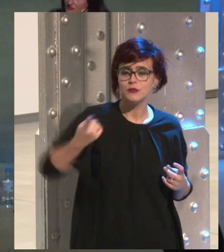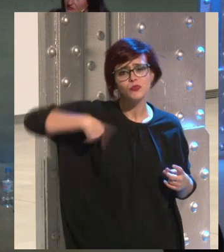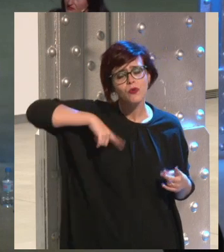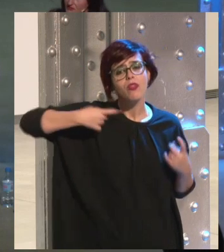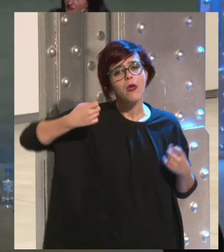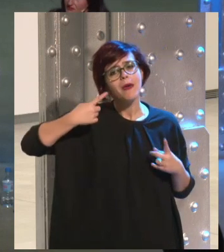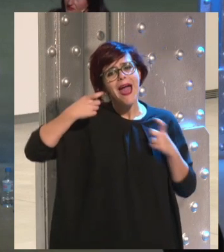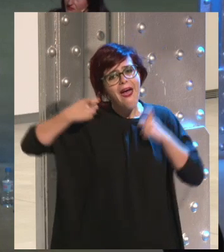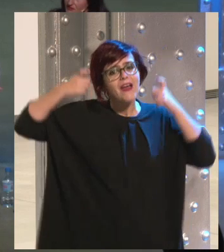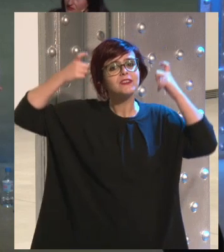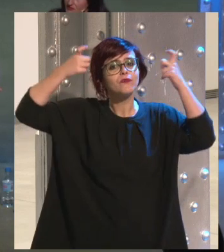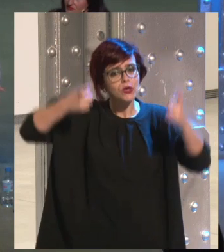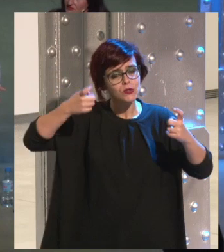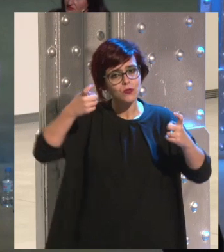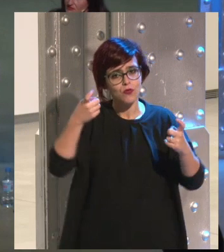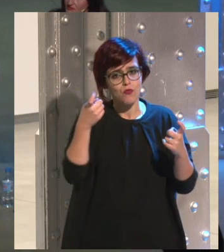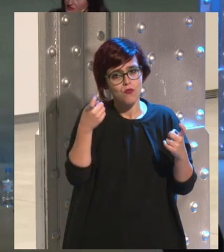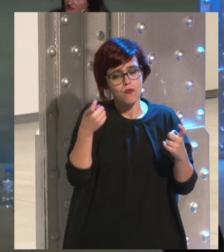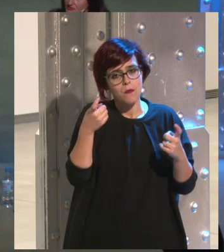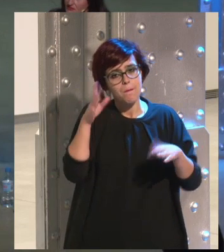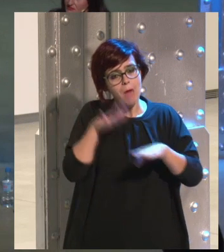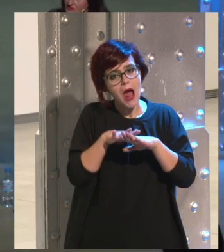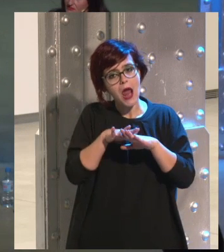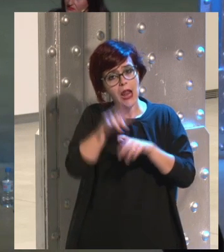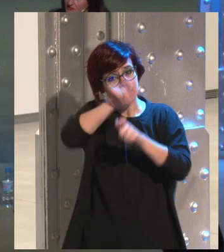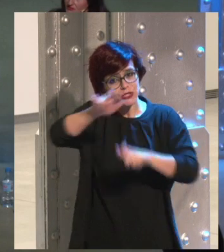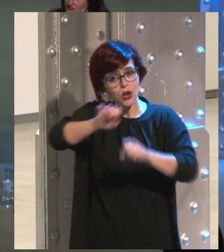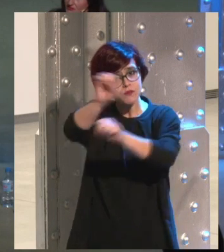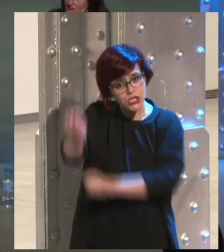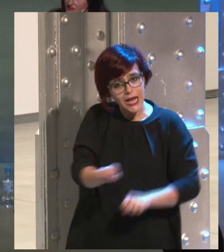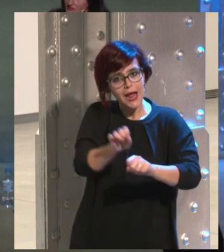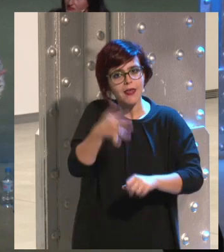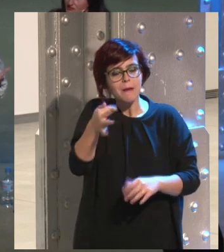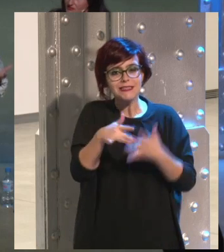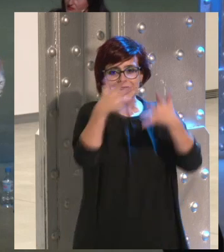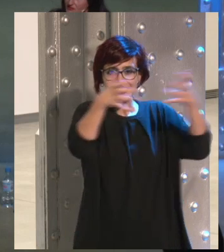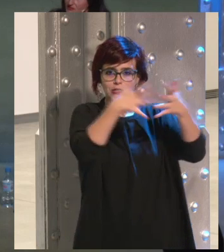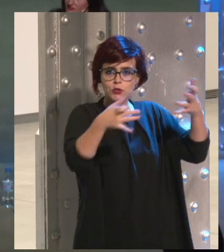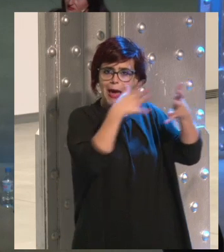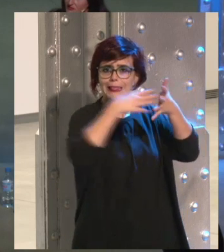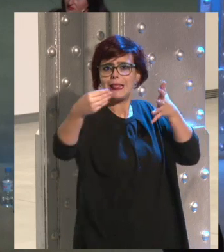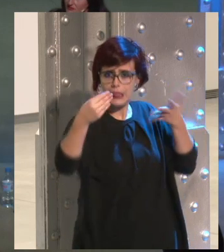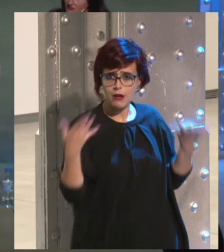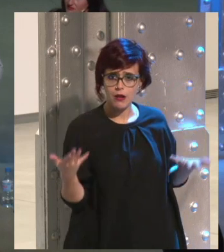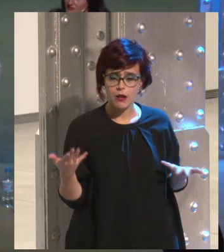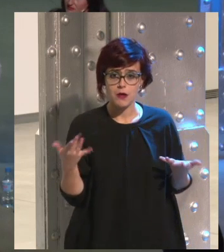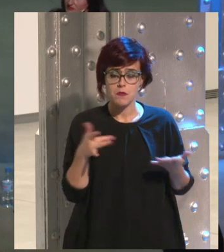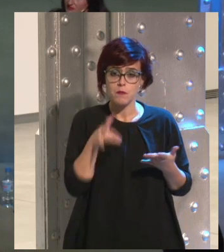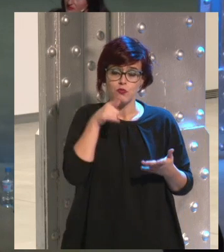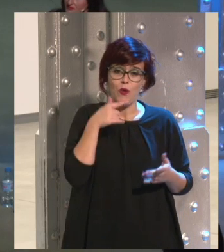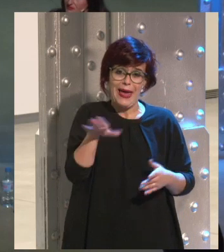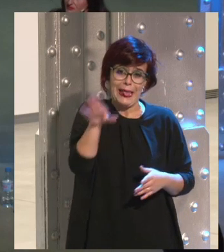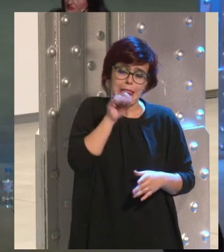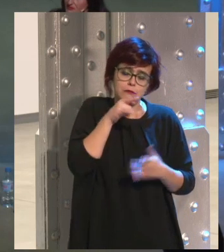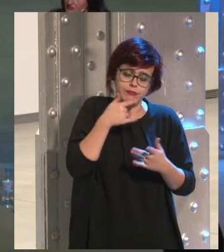donde se permita proteger a la gente haciendo que se pueda leer algo que sea comprensible, que no, comprendo que no